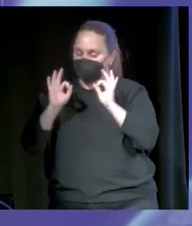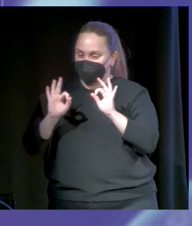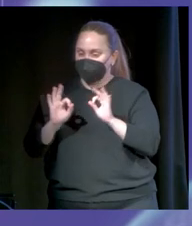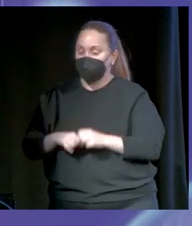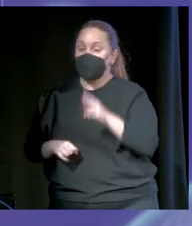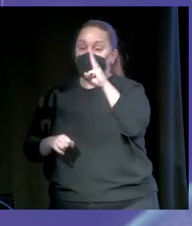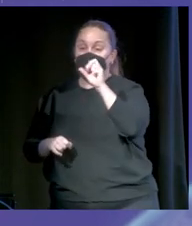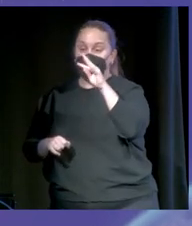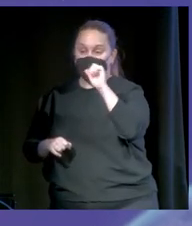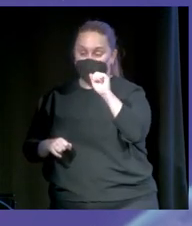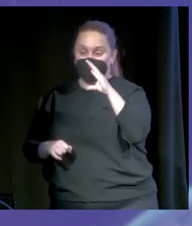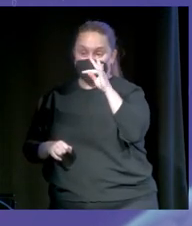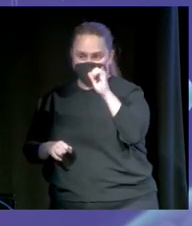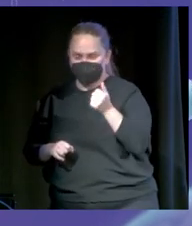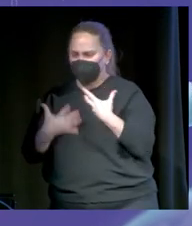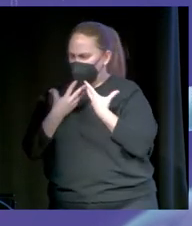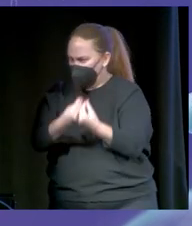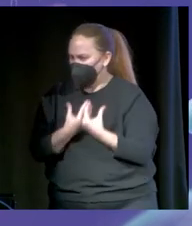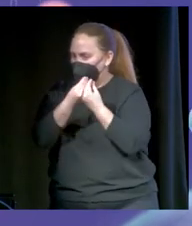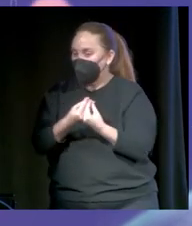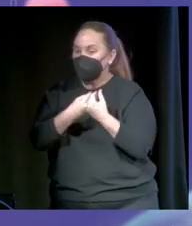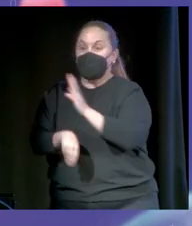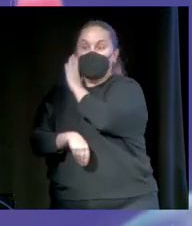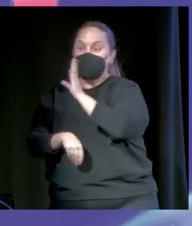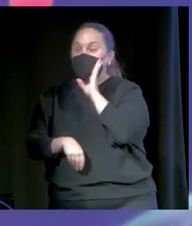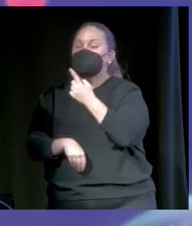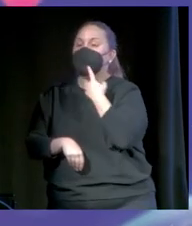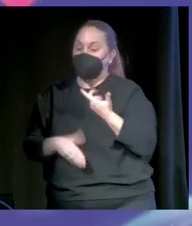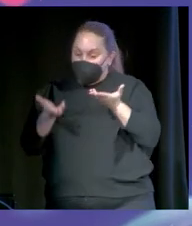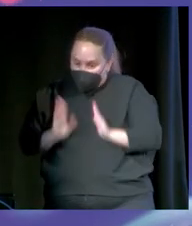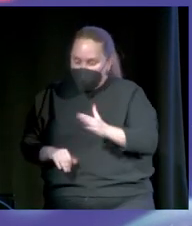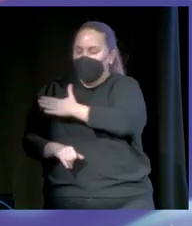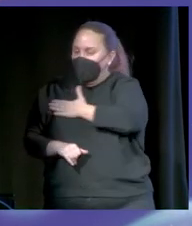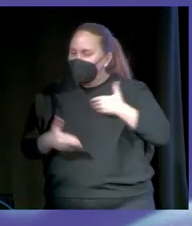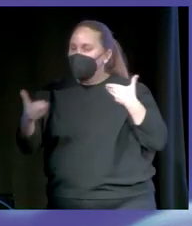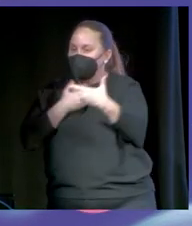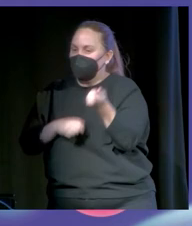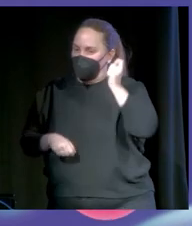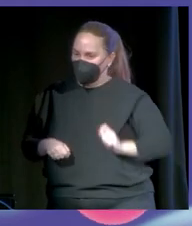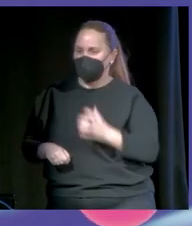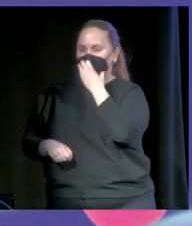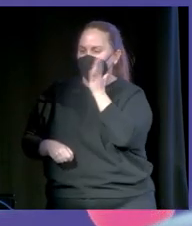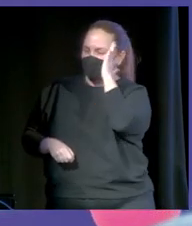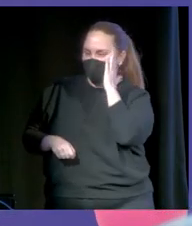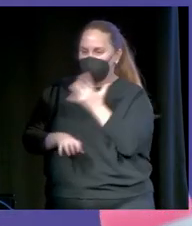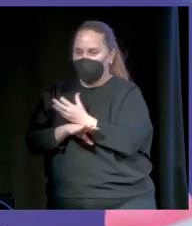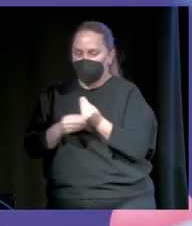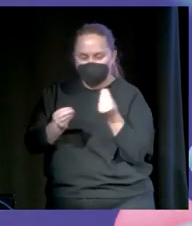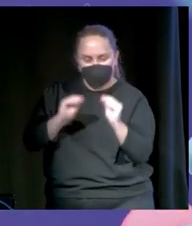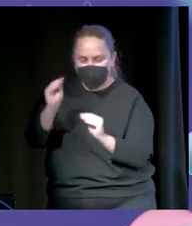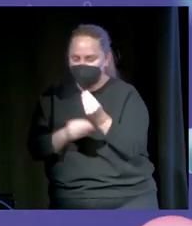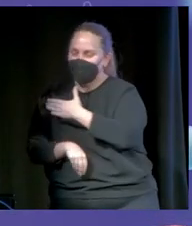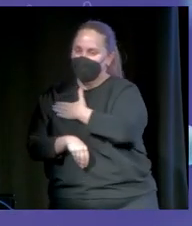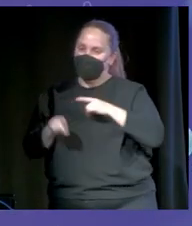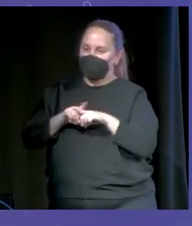acompañé durante mucho tiempo. Y la madre me dice que el niño quiere ser anestesista, que juega con sus juguetes a ser anestesista. Para mí es un